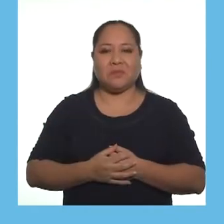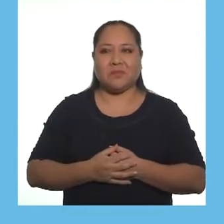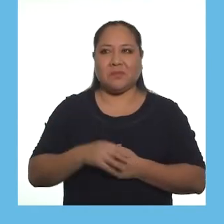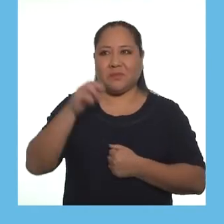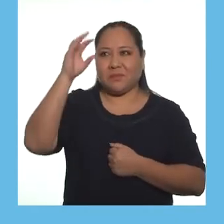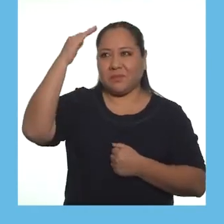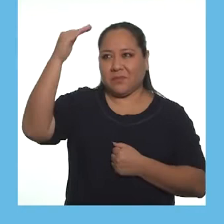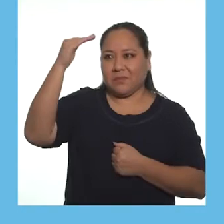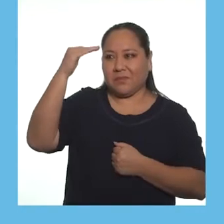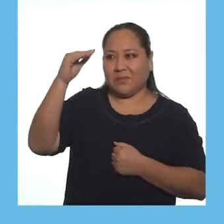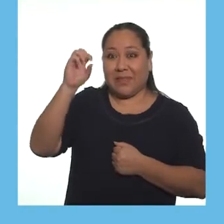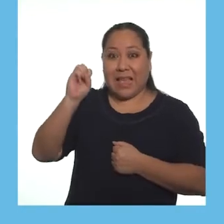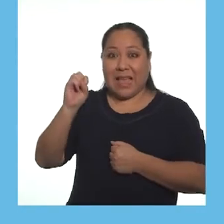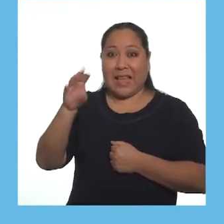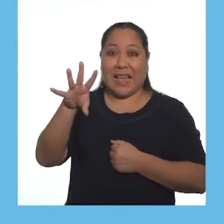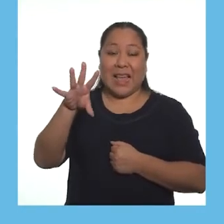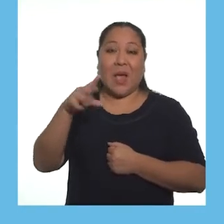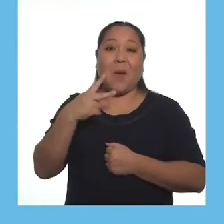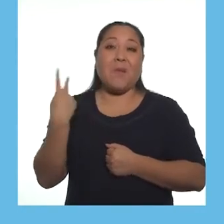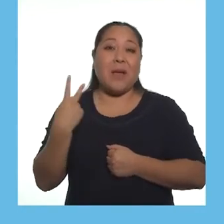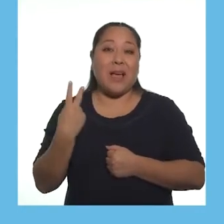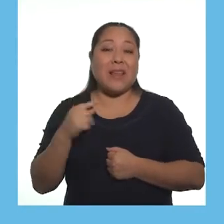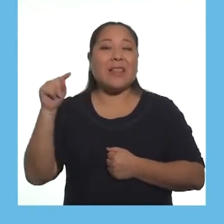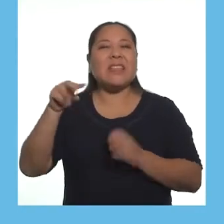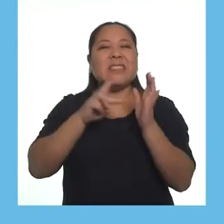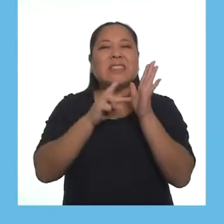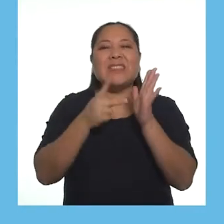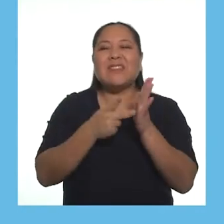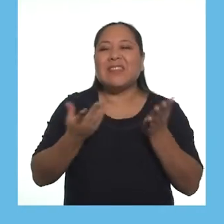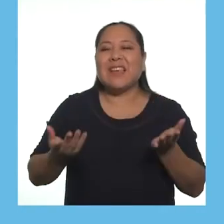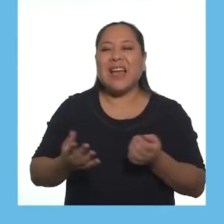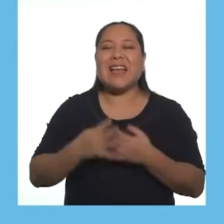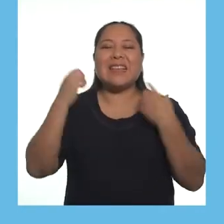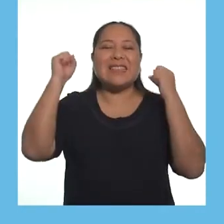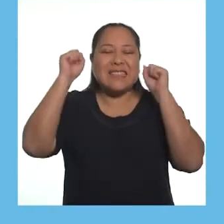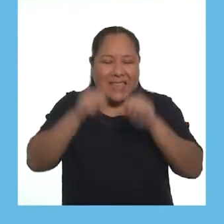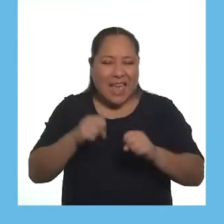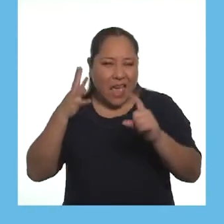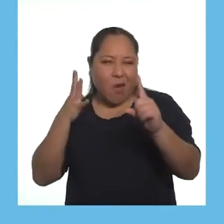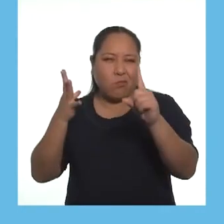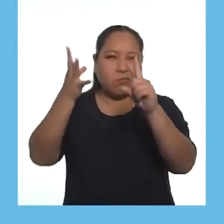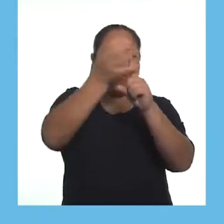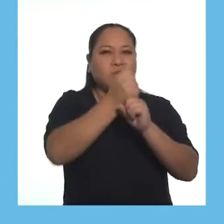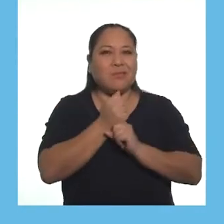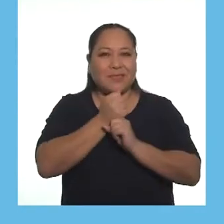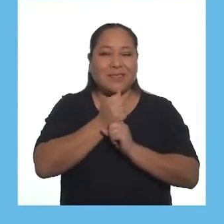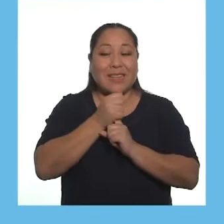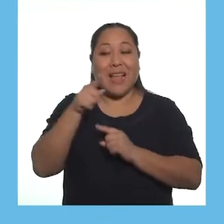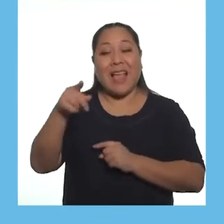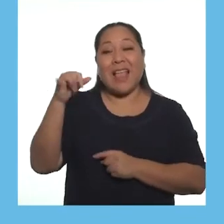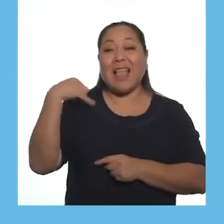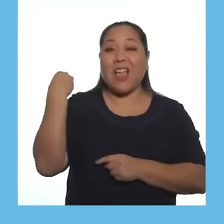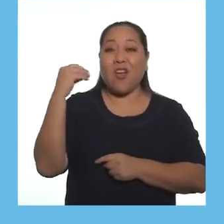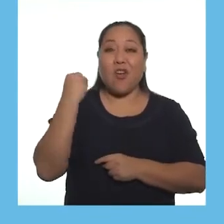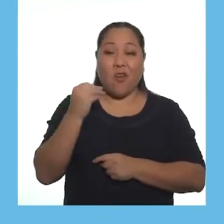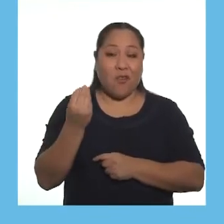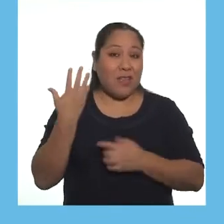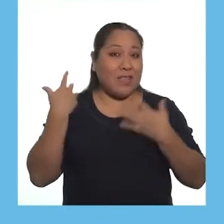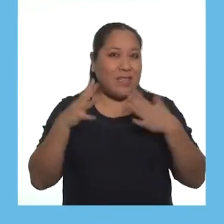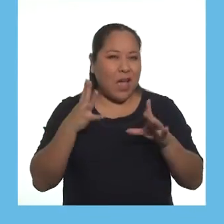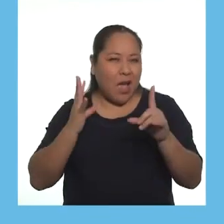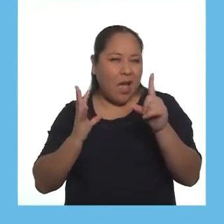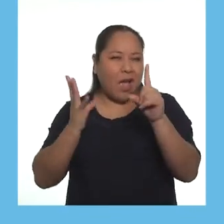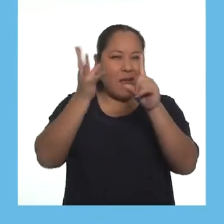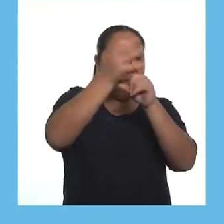ánimo. La luz del semáforo en verde significa que lo lograron. Su